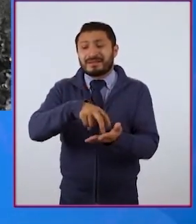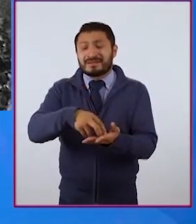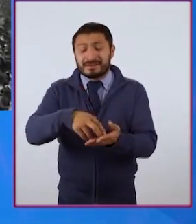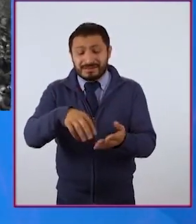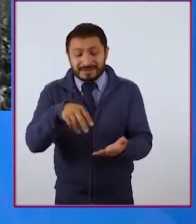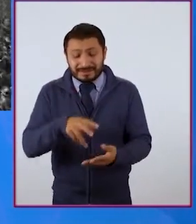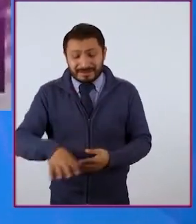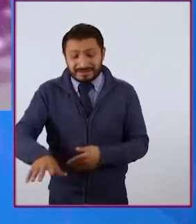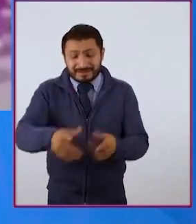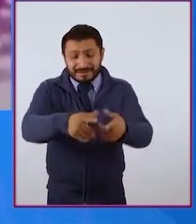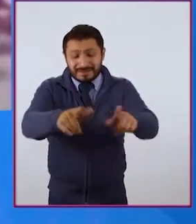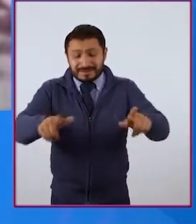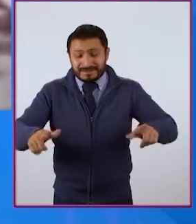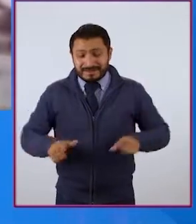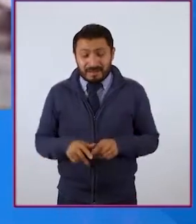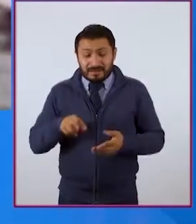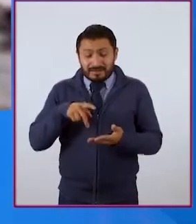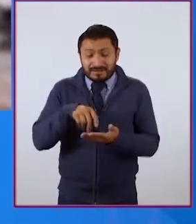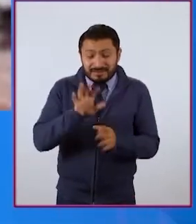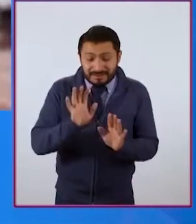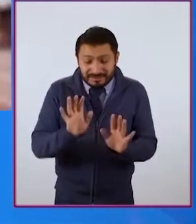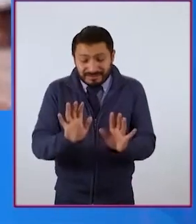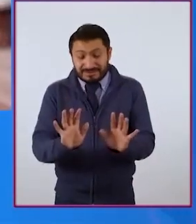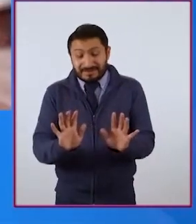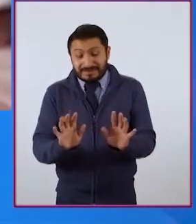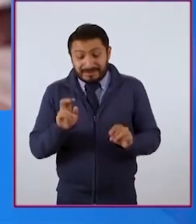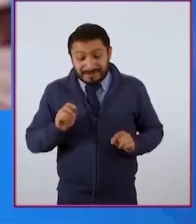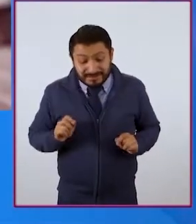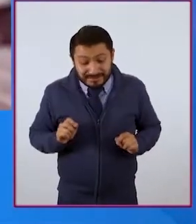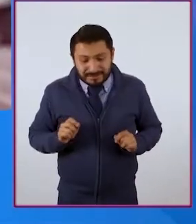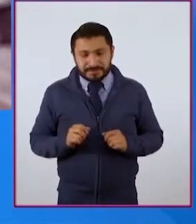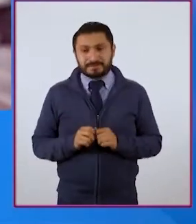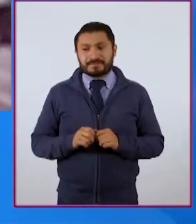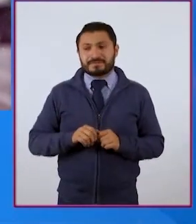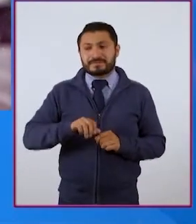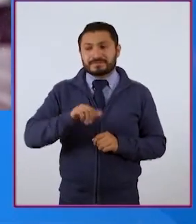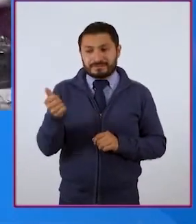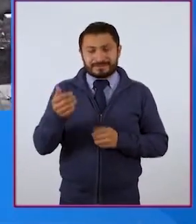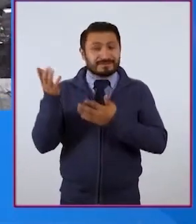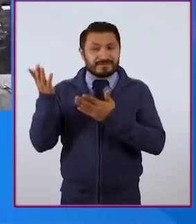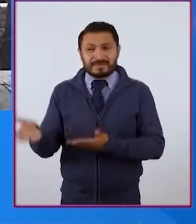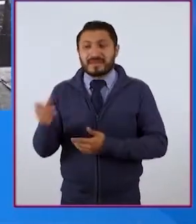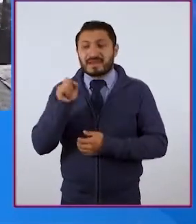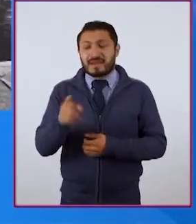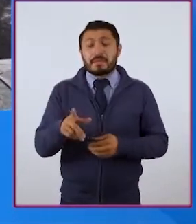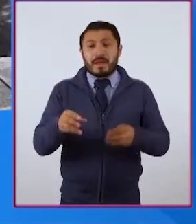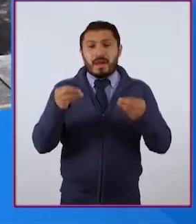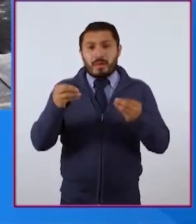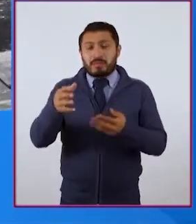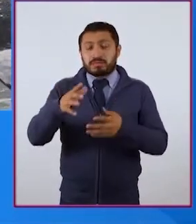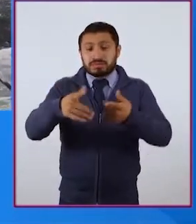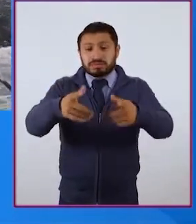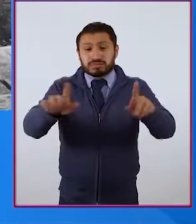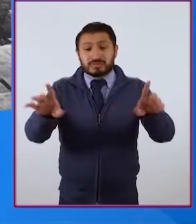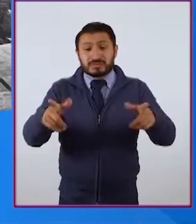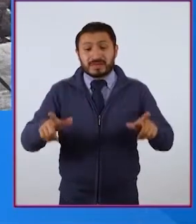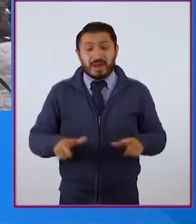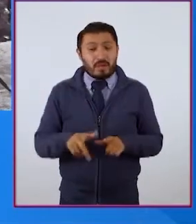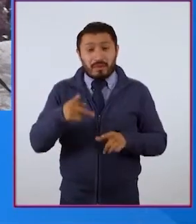inundado. En esta otra imagen, el camino también está inundado, pero de personas y puestos.